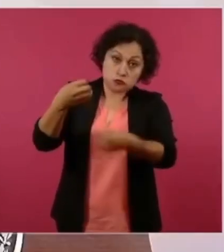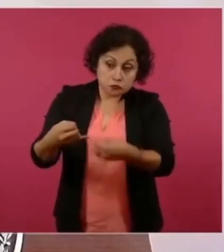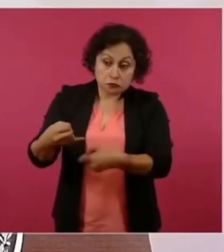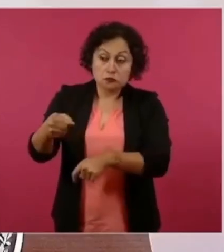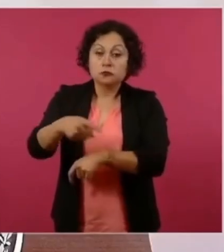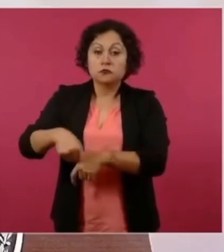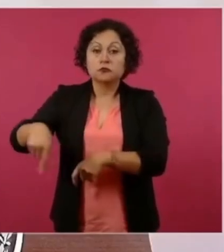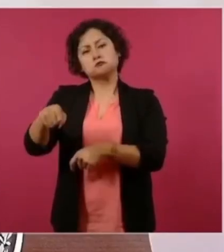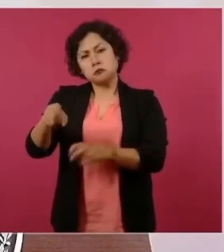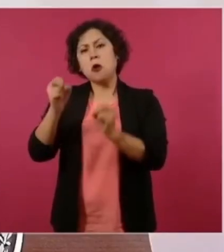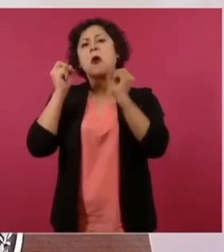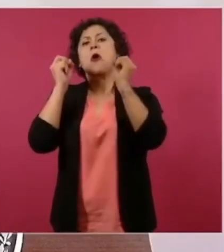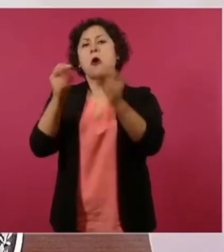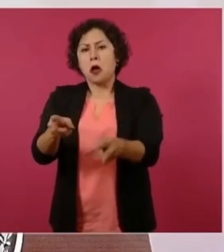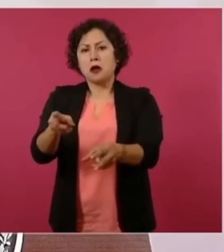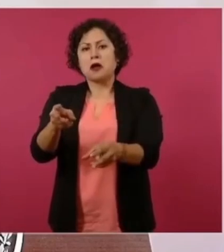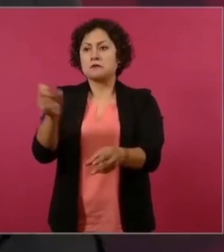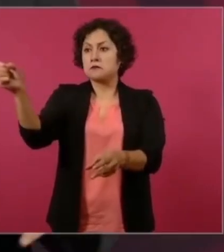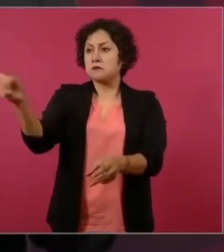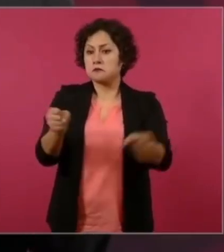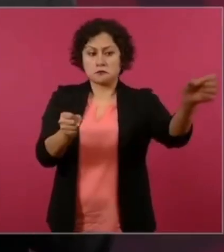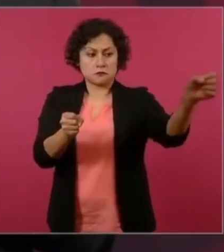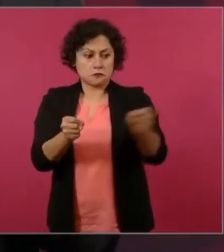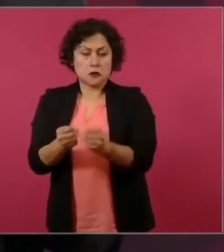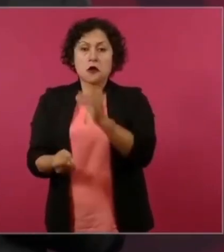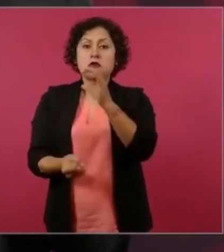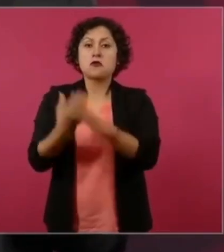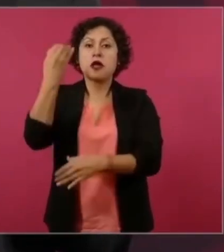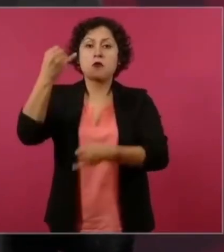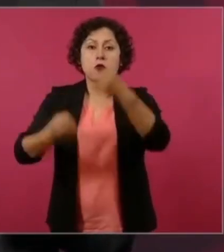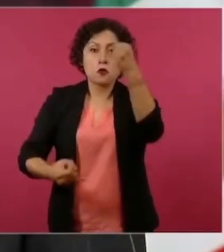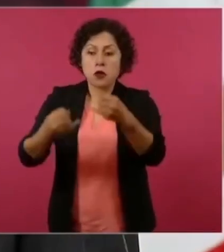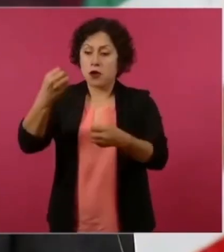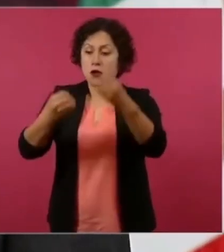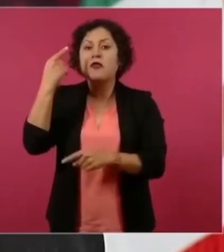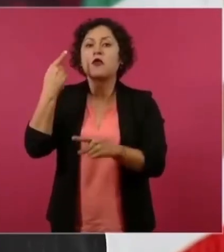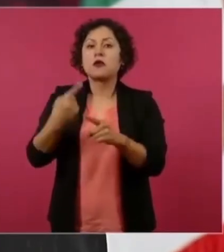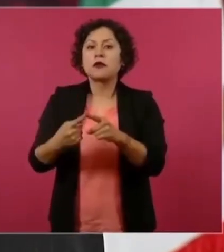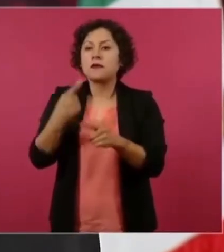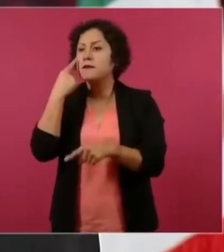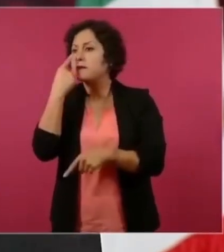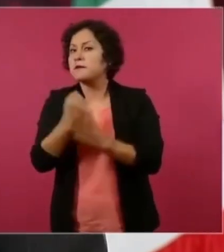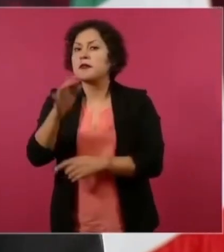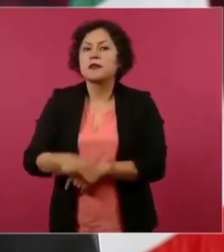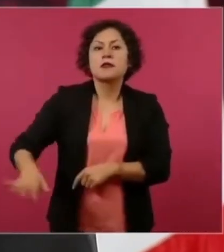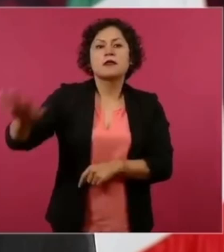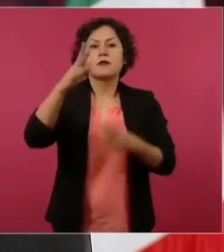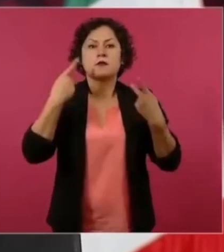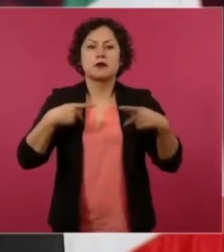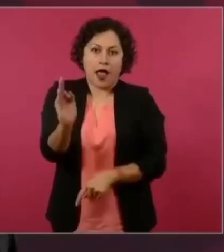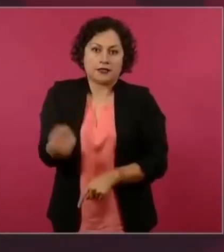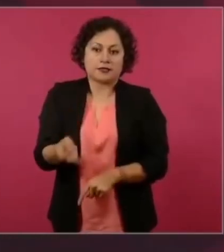elijan los jueces, los magistrados, los ministros. Ya están aceptando que es el pueblo el que los elija. Eso también es un